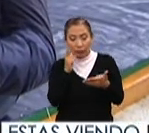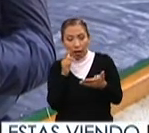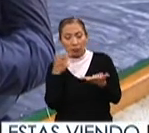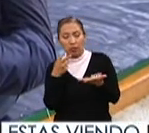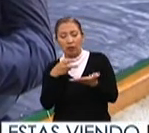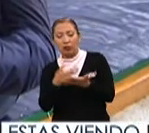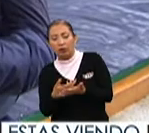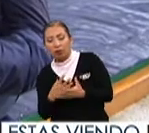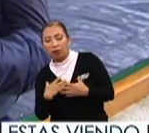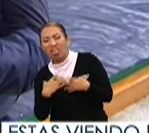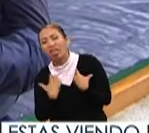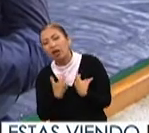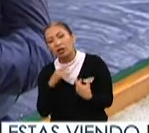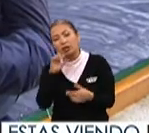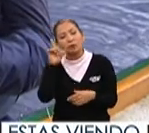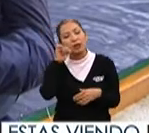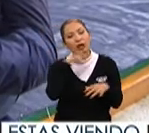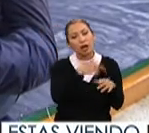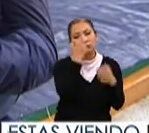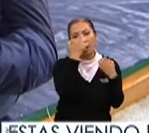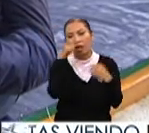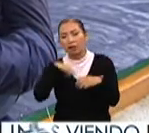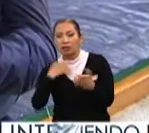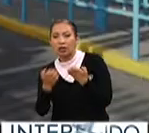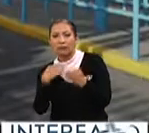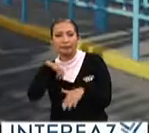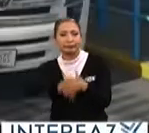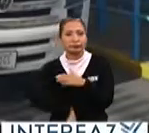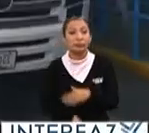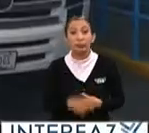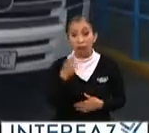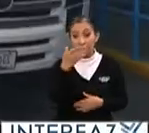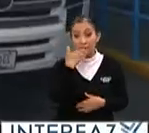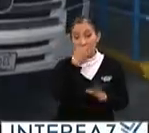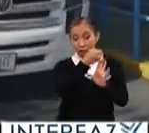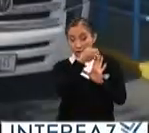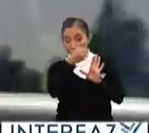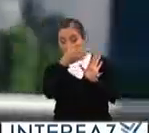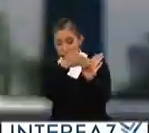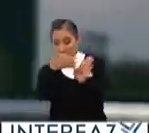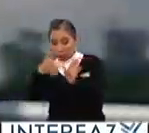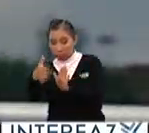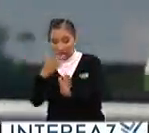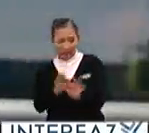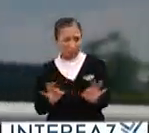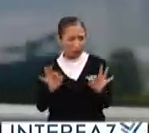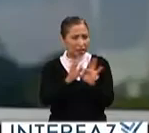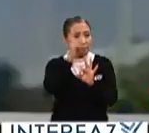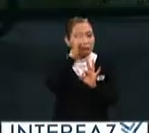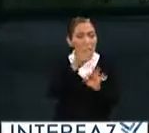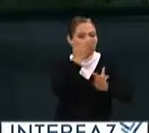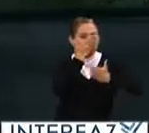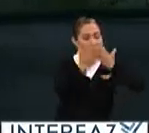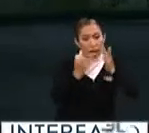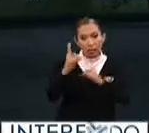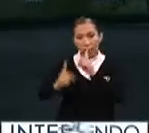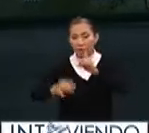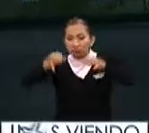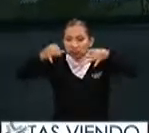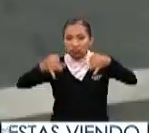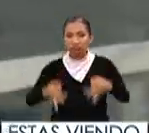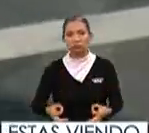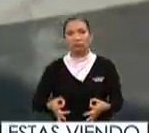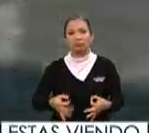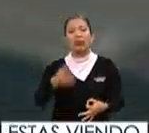no me recupero y al otro día no rindo ni en la escuela ni en el entrenamiento una buena organización es fundamental para poder ser un estudiante y deportista